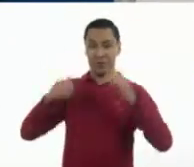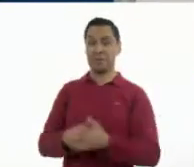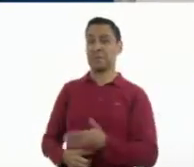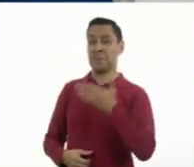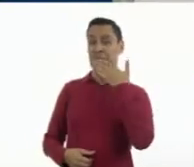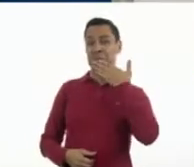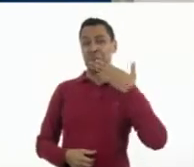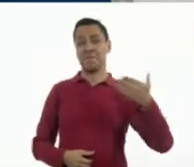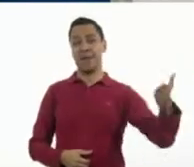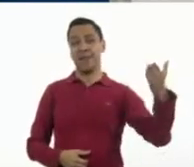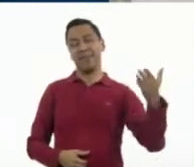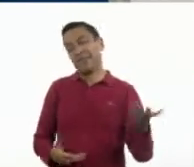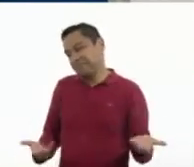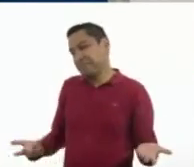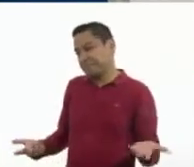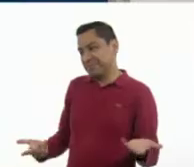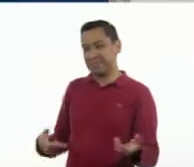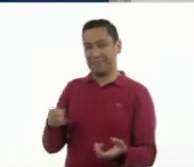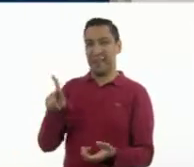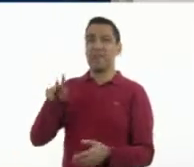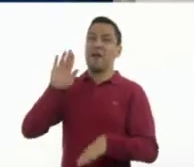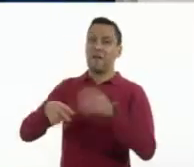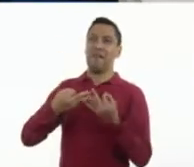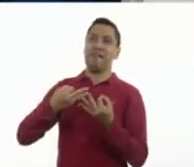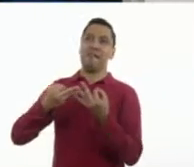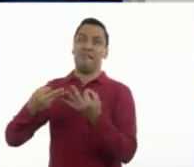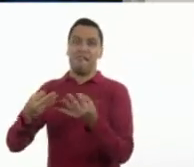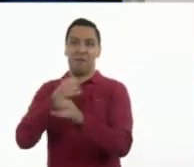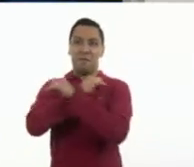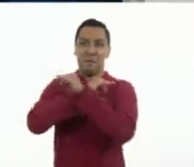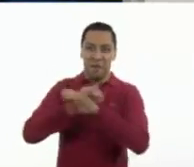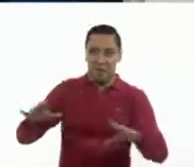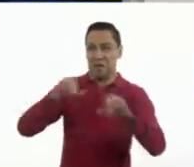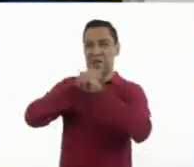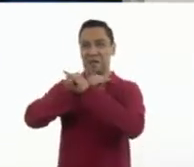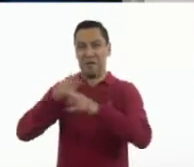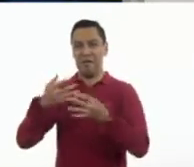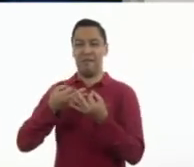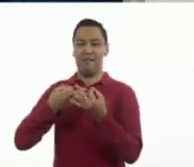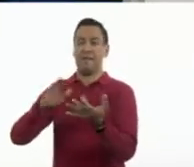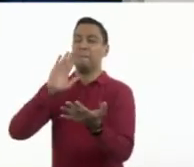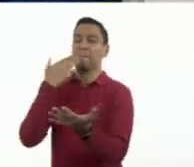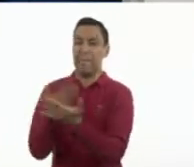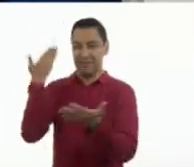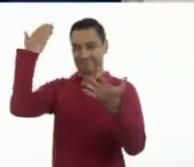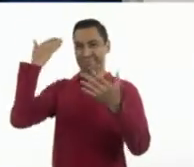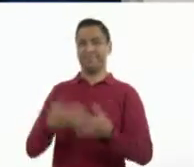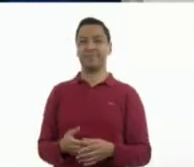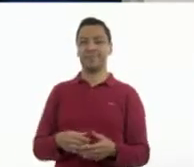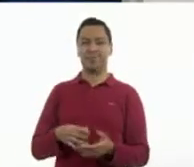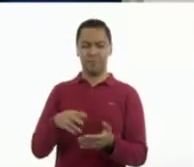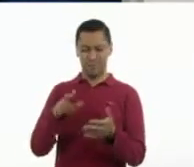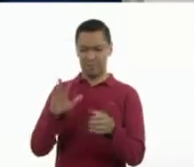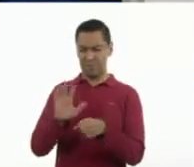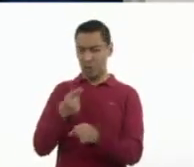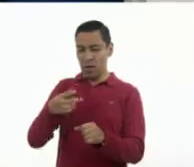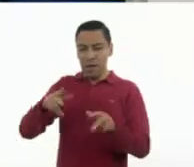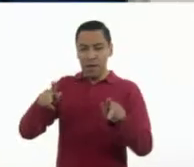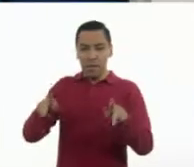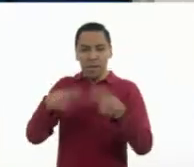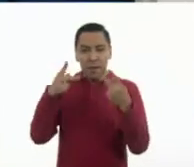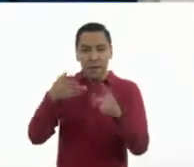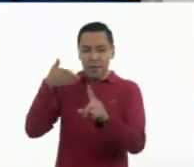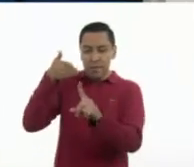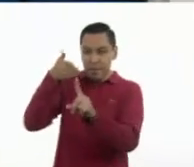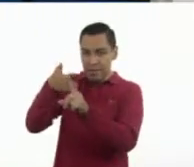Bien, hasta el momento solo hemos hablado de productos comerciales cuyo propósito es la venta. Pero, déjame decirte que hay